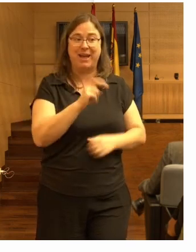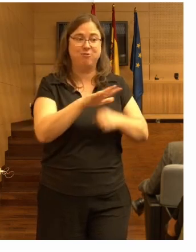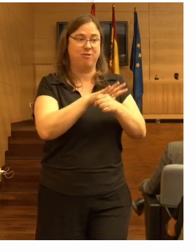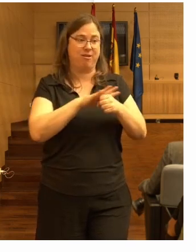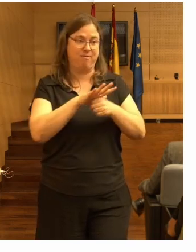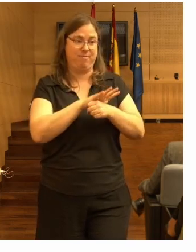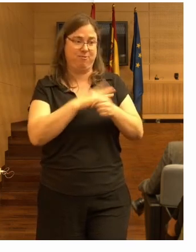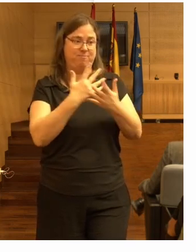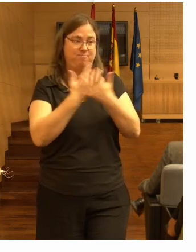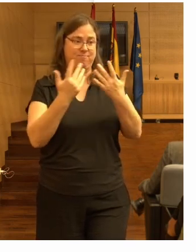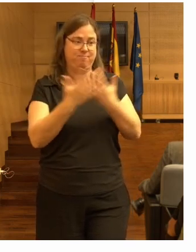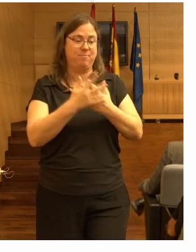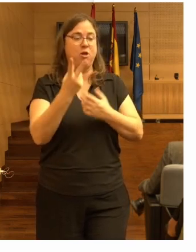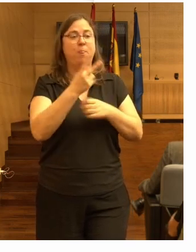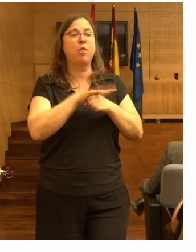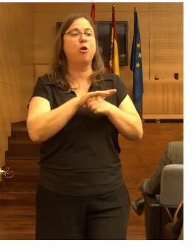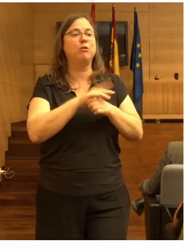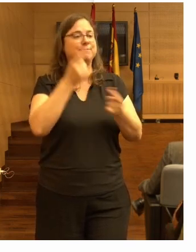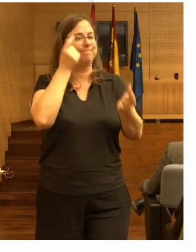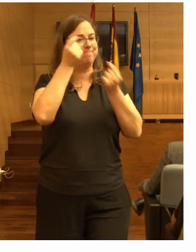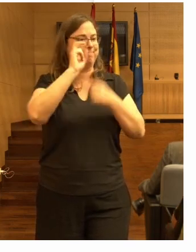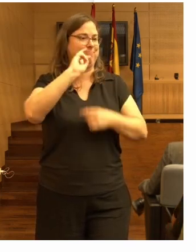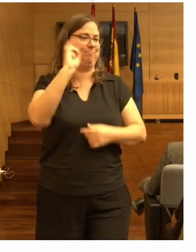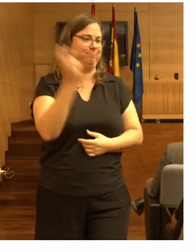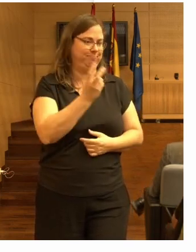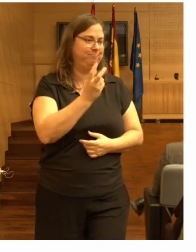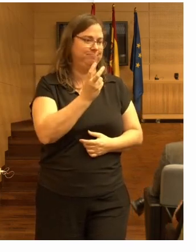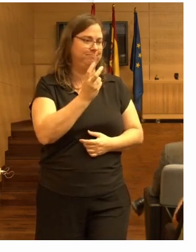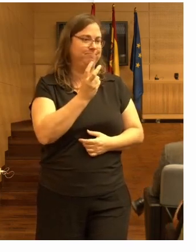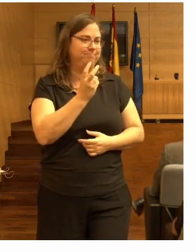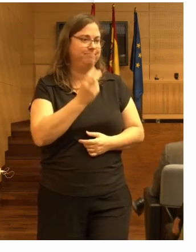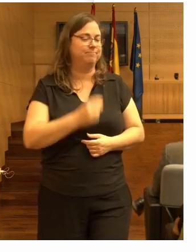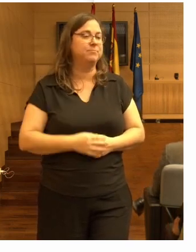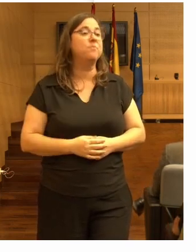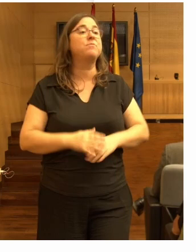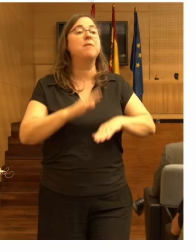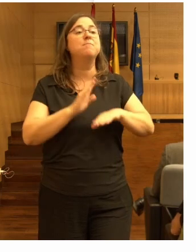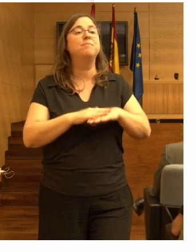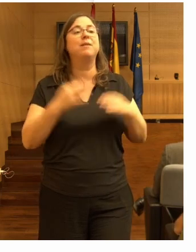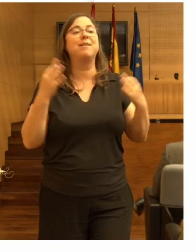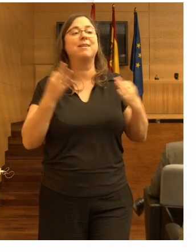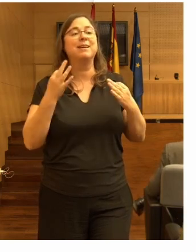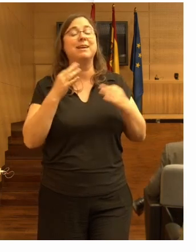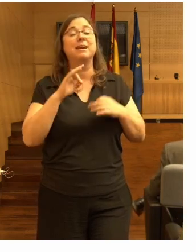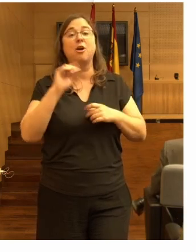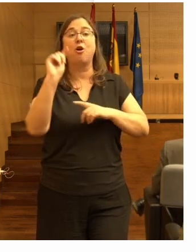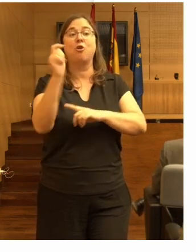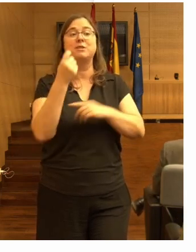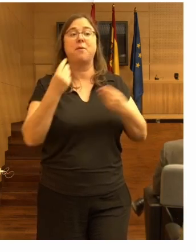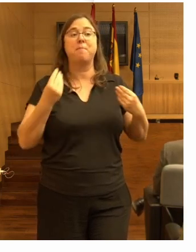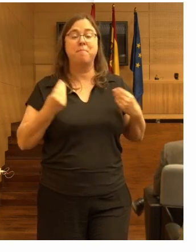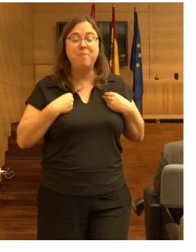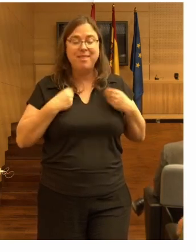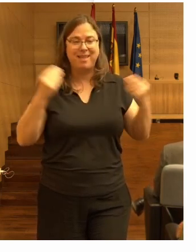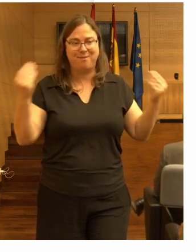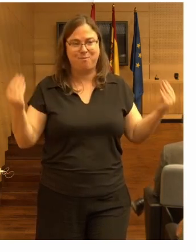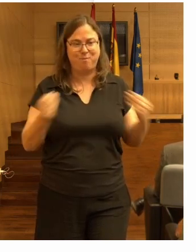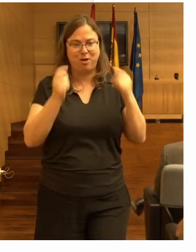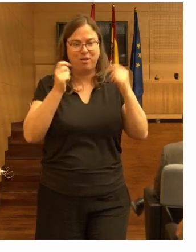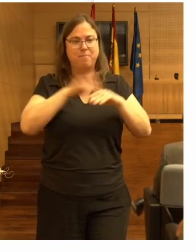de varias disciplinas para conseguir mejorar la vida de nuestros